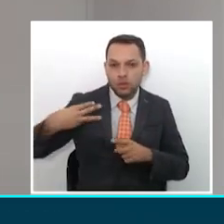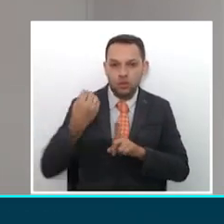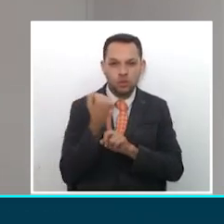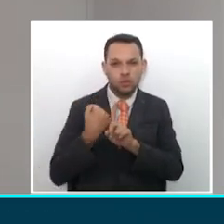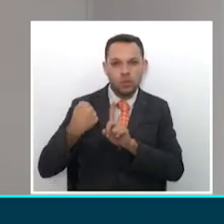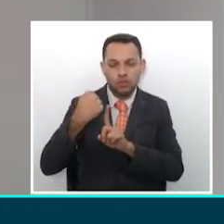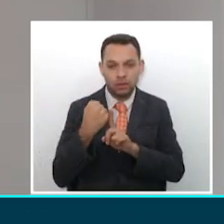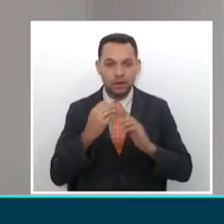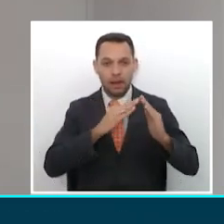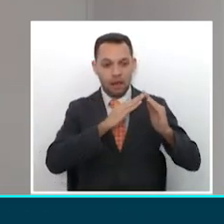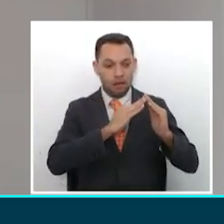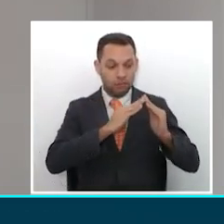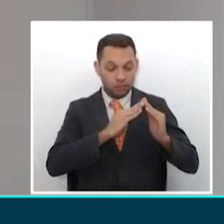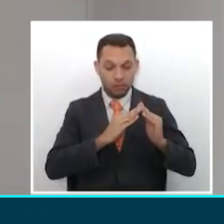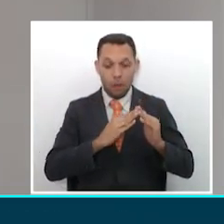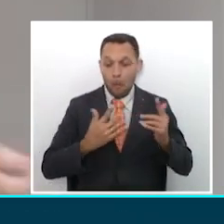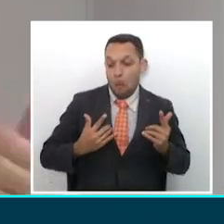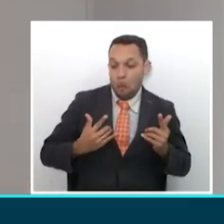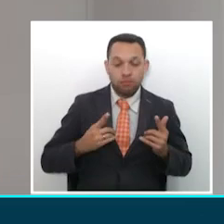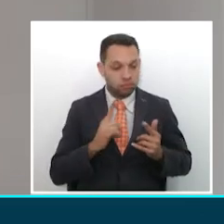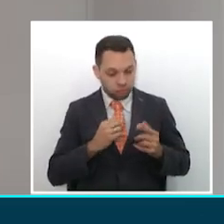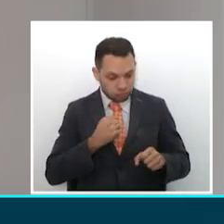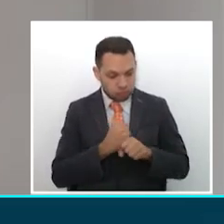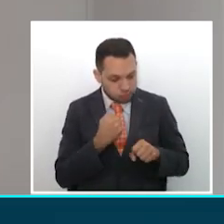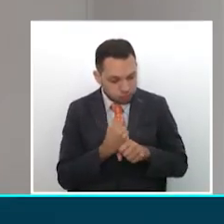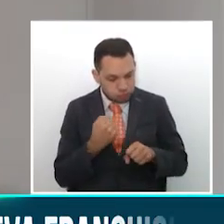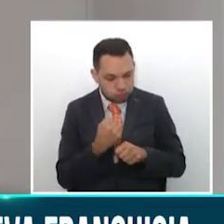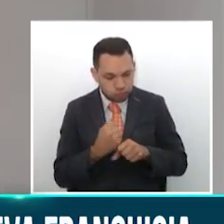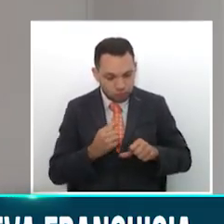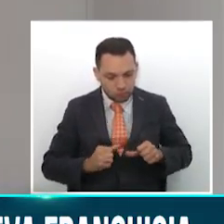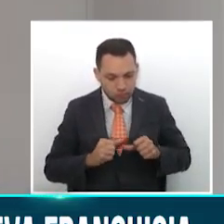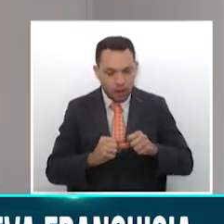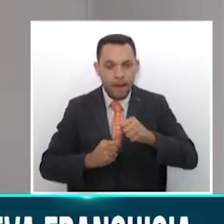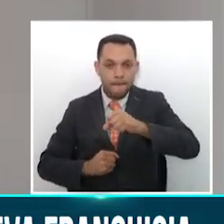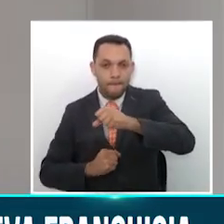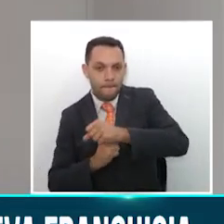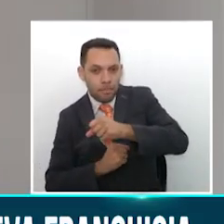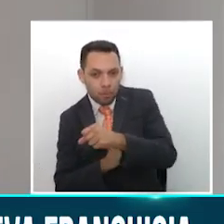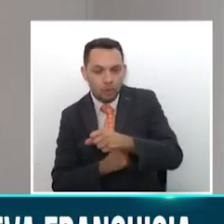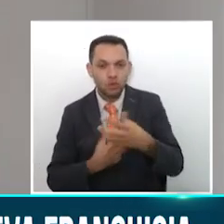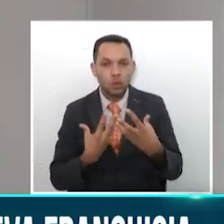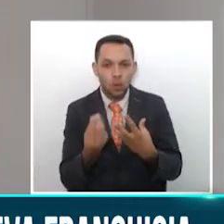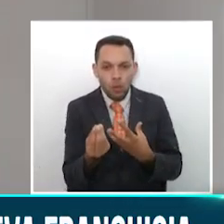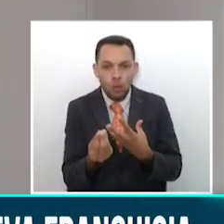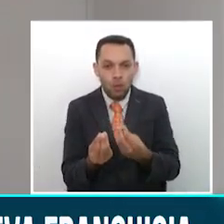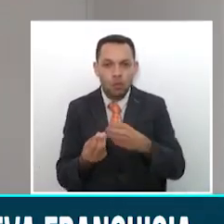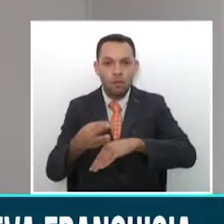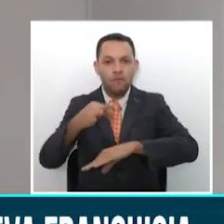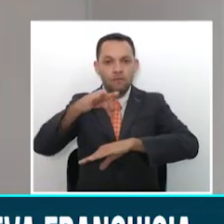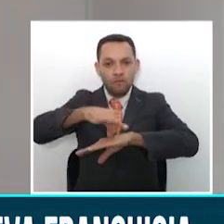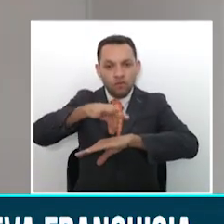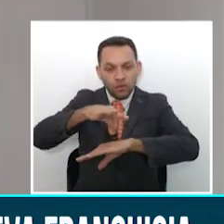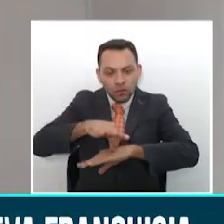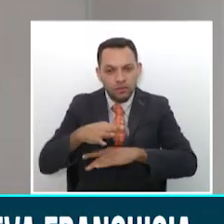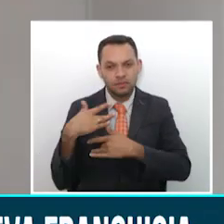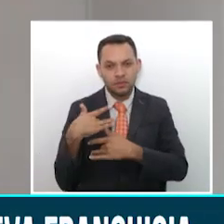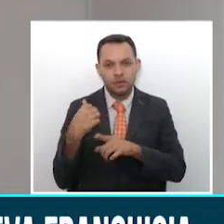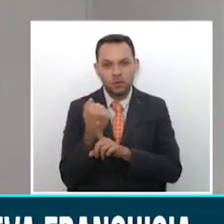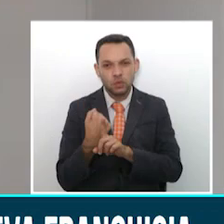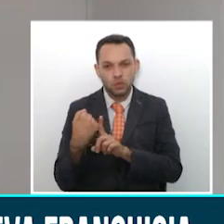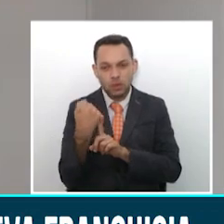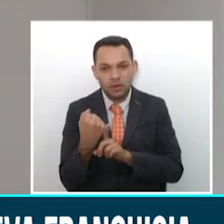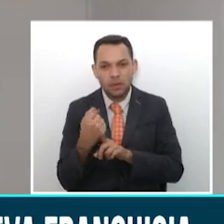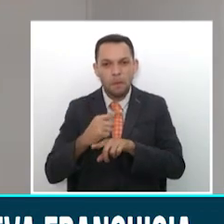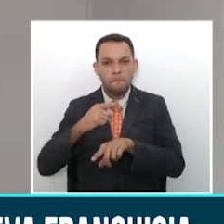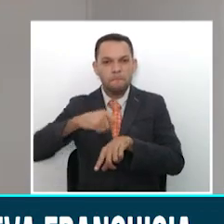casa, no nos hemos quedado cruzados de manos, sino que realmente hemos tratado de apoyar muchas fundaciones, Solidaridad por Colombia, Minuto de Dios,